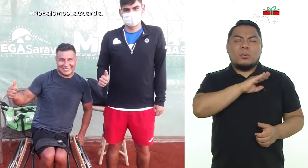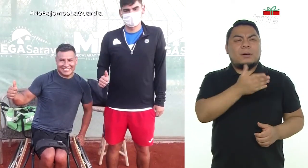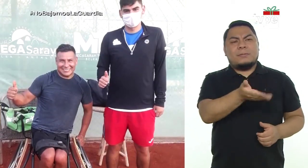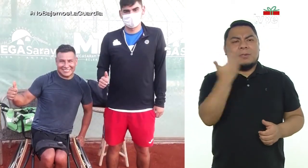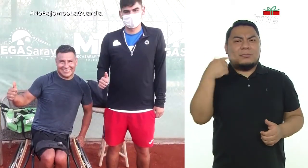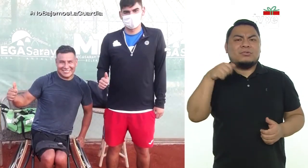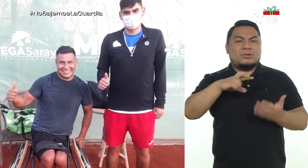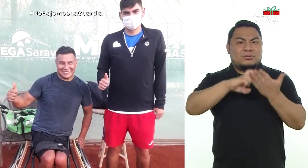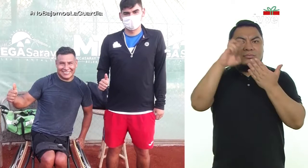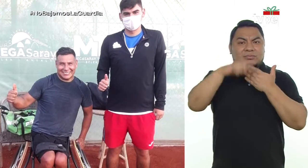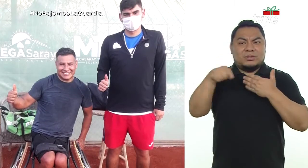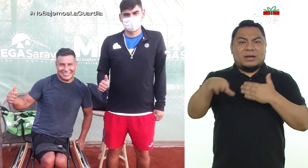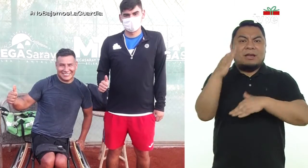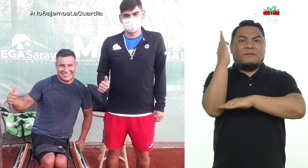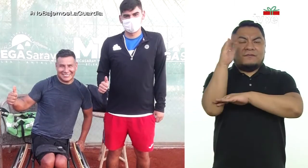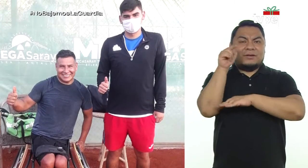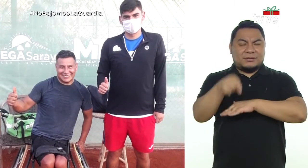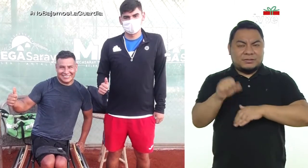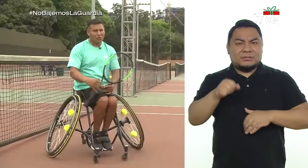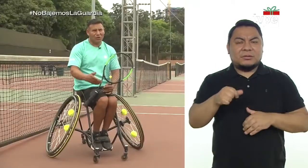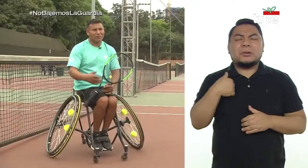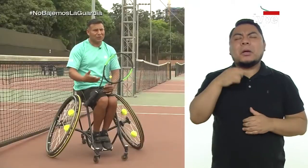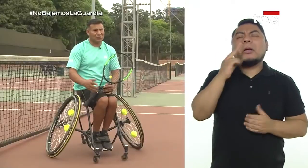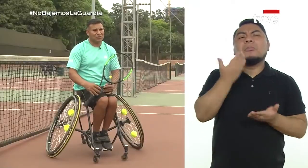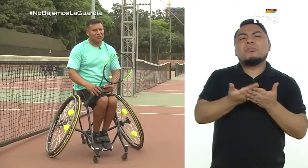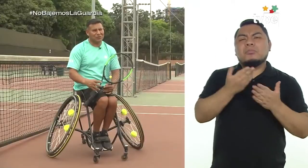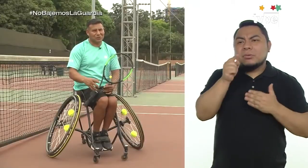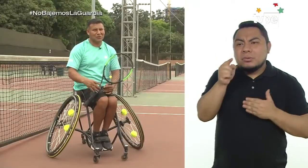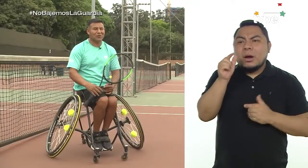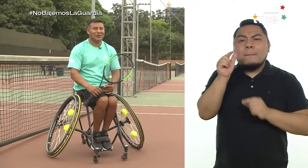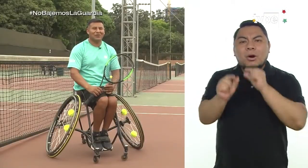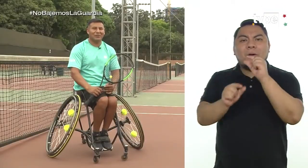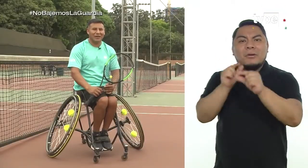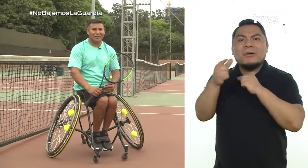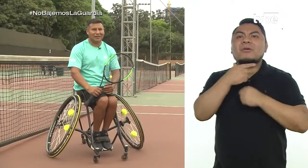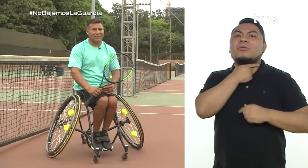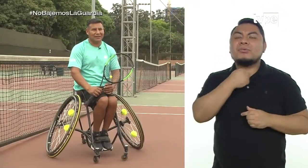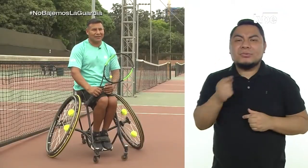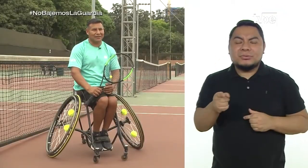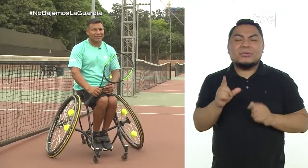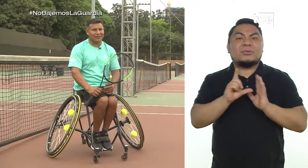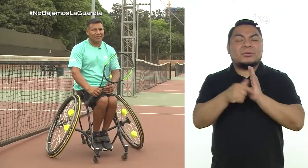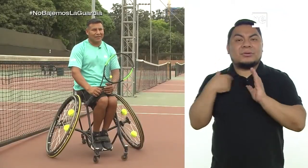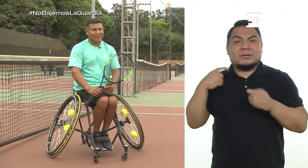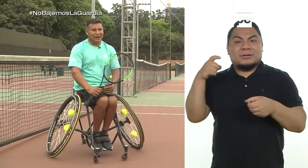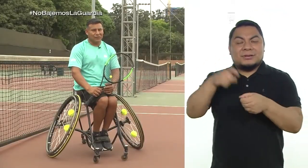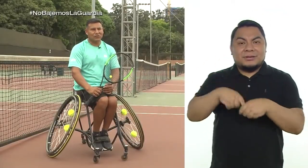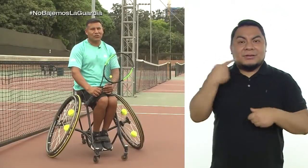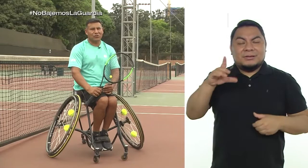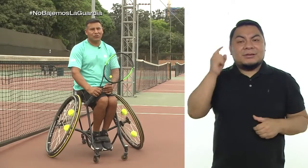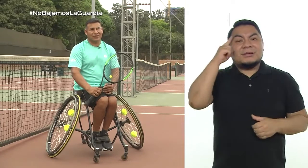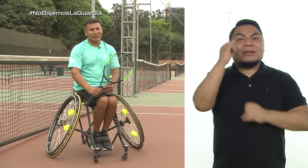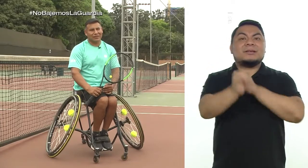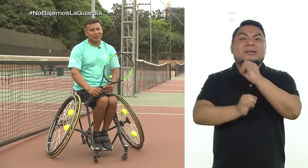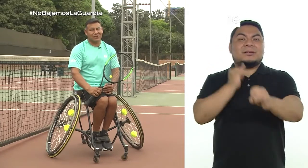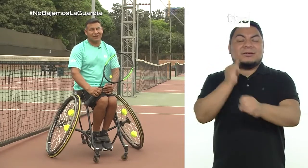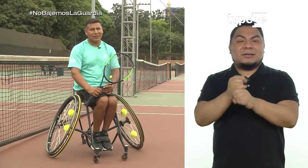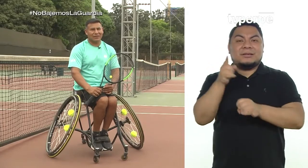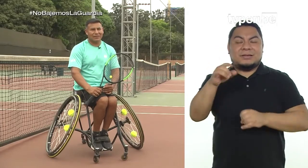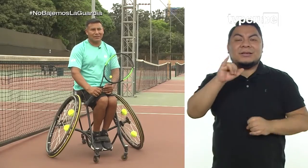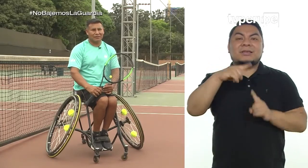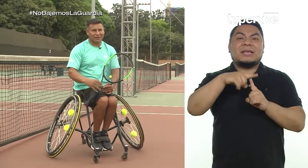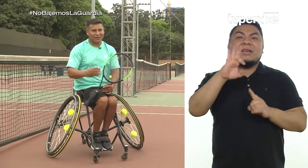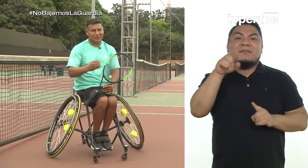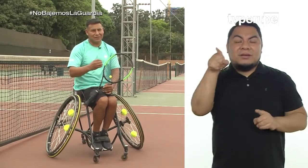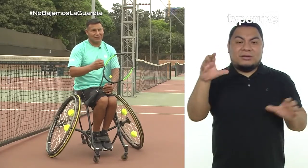y jueves siempre teníamos el programa acá en la Federación. De a poco me gustó, me gustó. Y los viajes que... Hay un circuito internacional